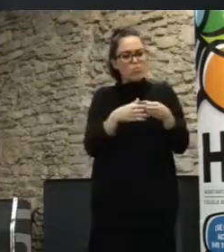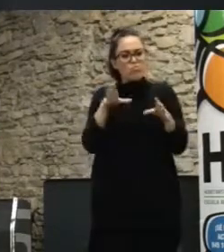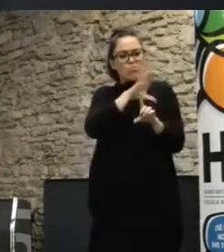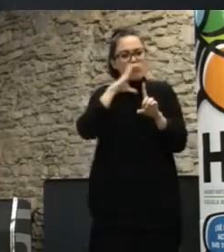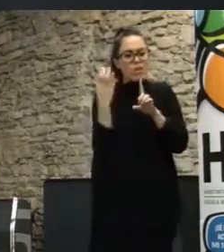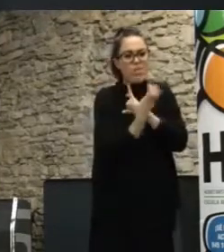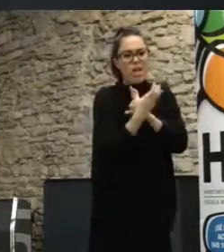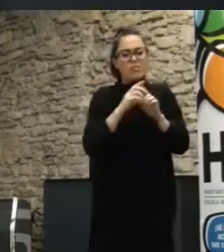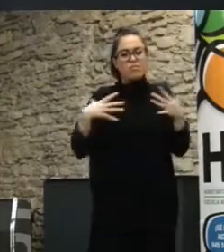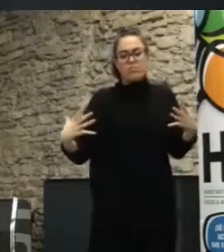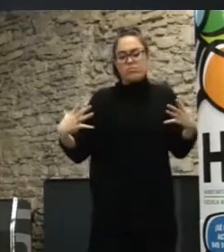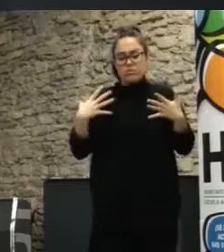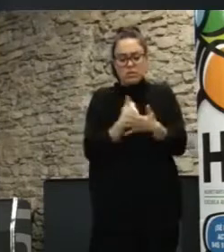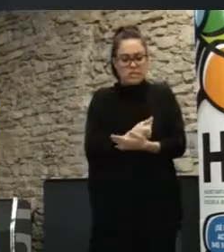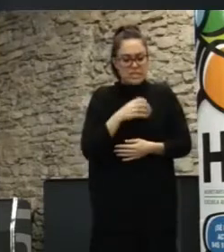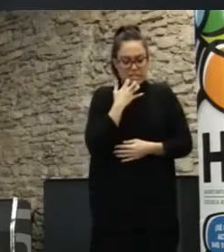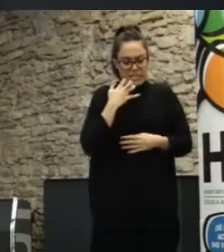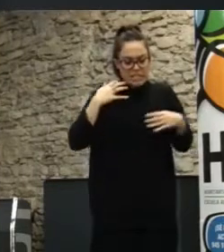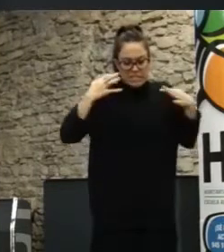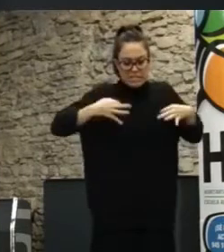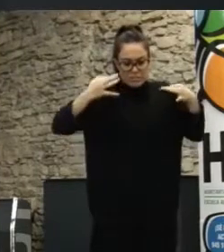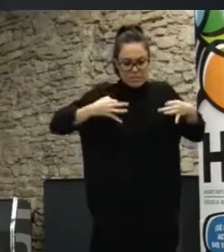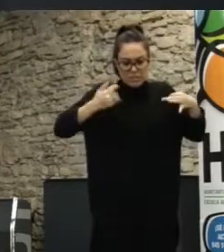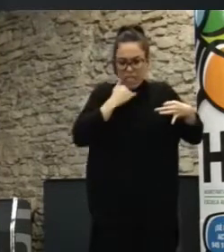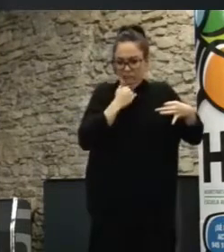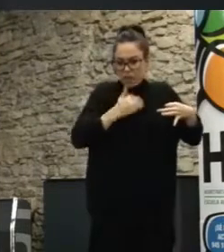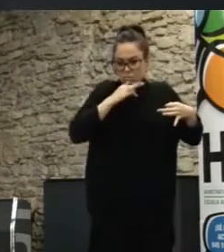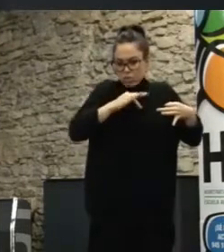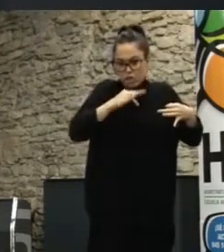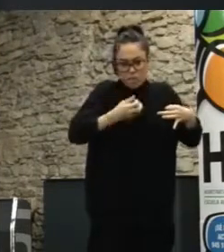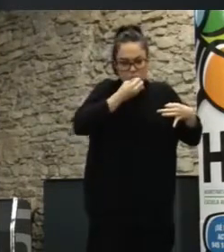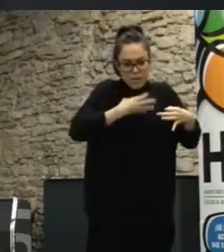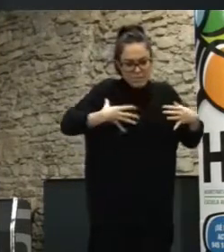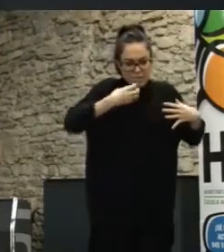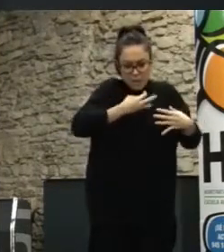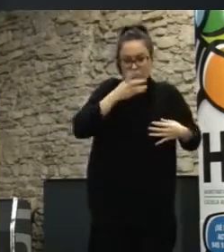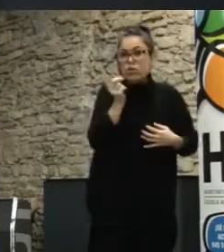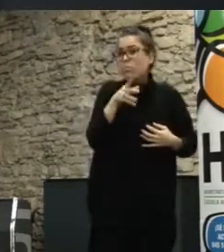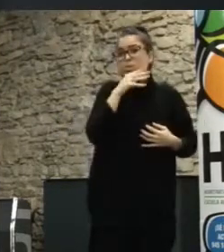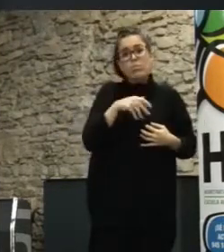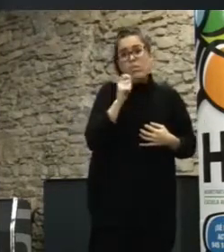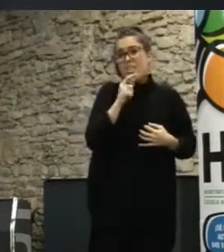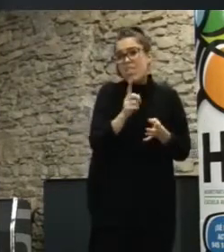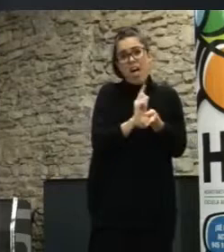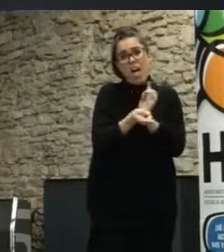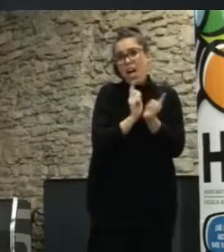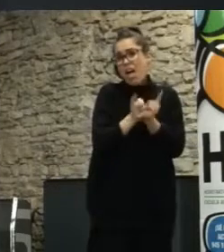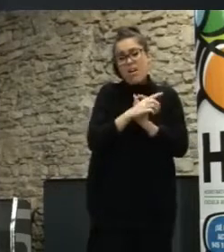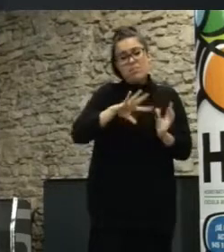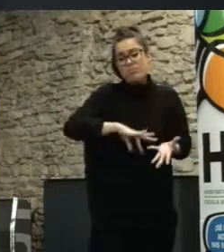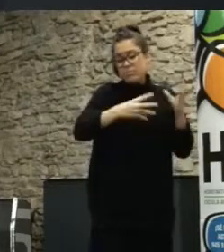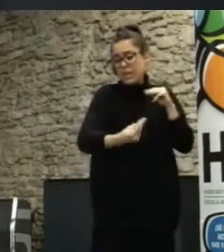su modelo definitivo porque siempre está en estado de constante mejora. Entonces, los talleres de prototipado Media Lab, hay algunos